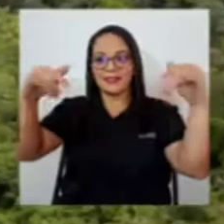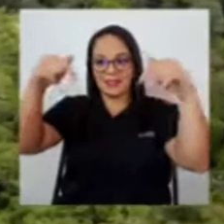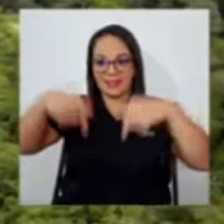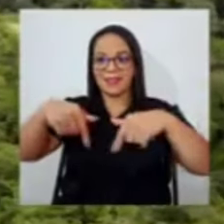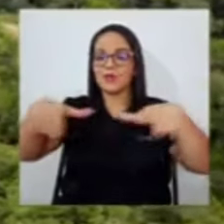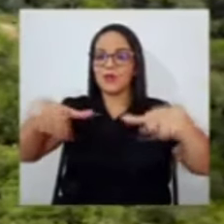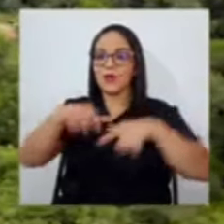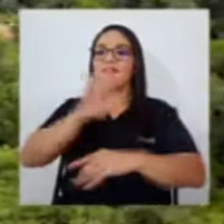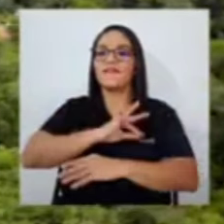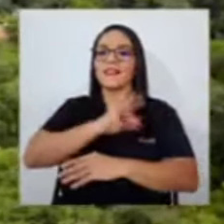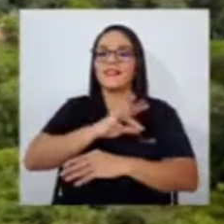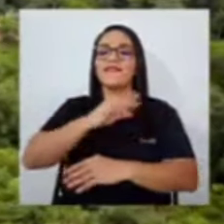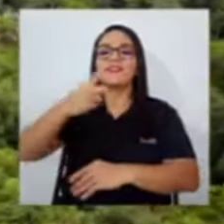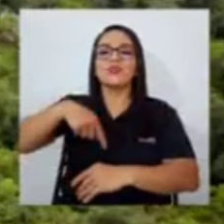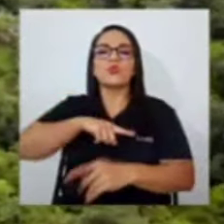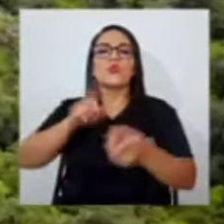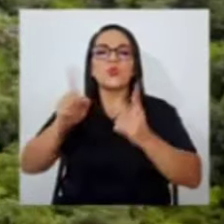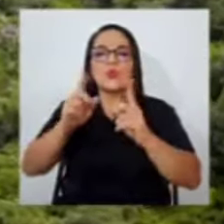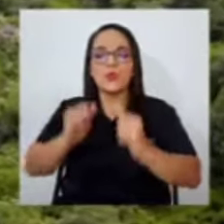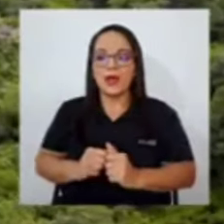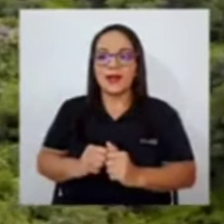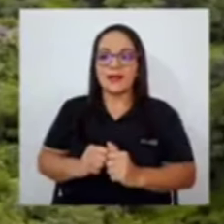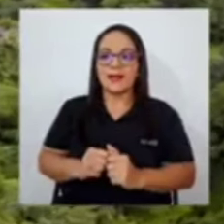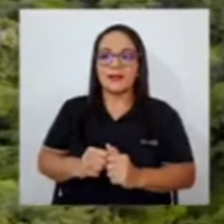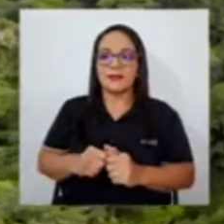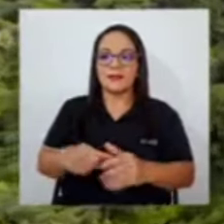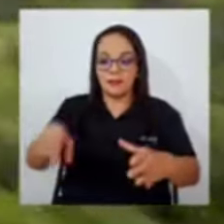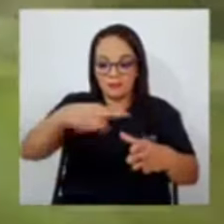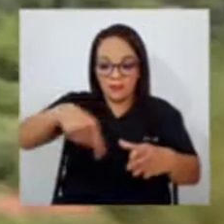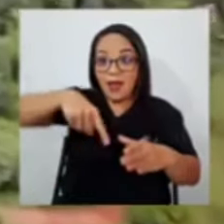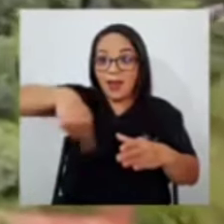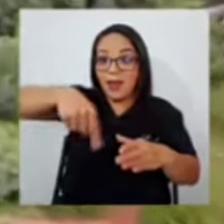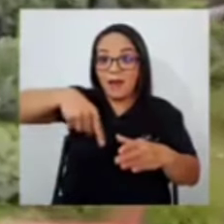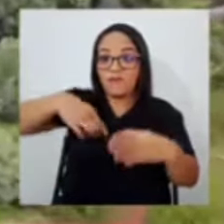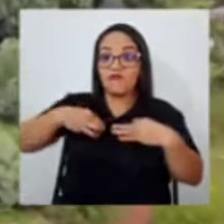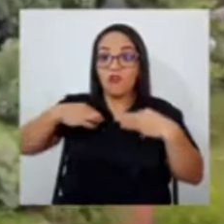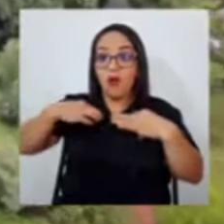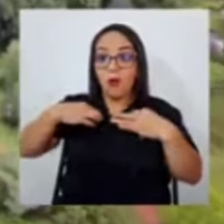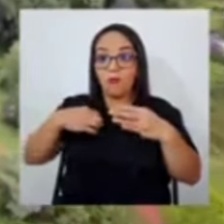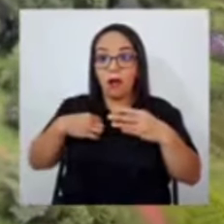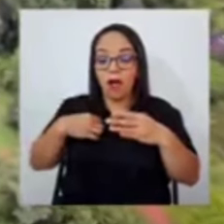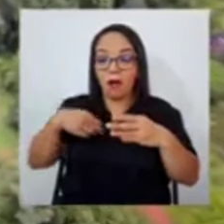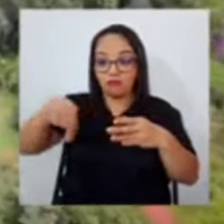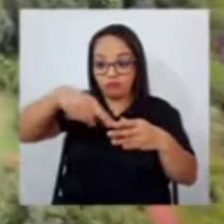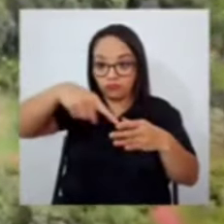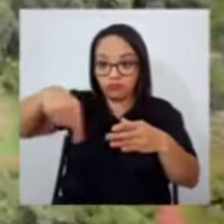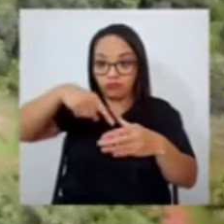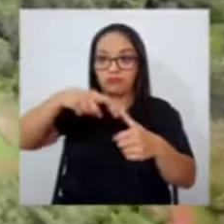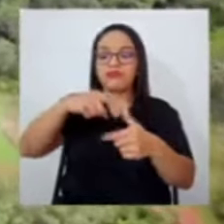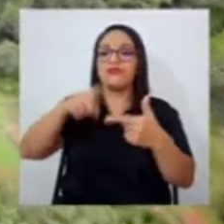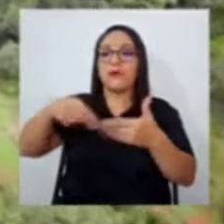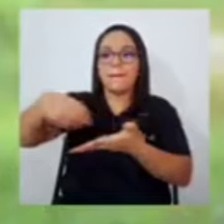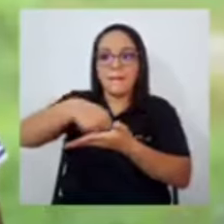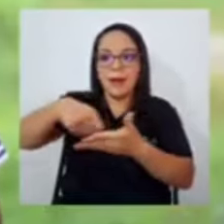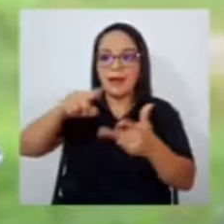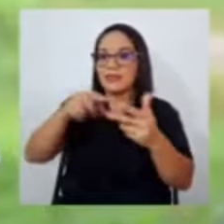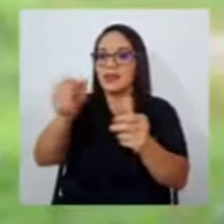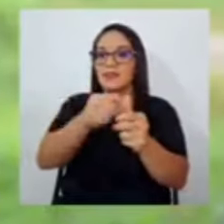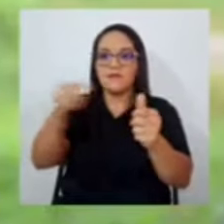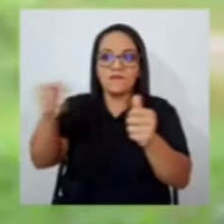beneficio de nosotros es tener lavadora, refri, plancha, lo que podamos tener.